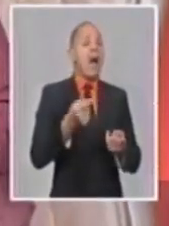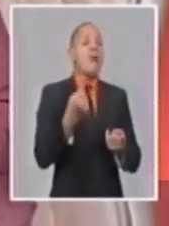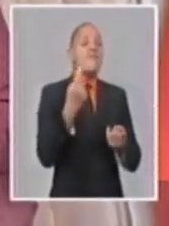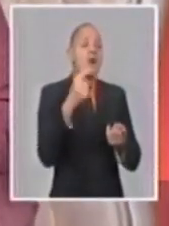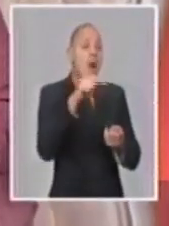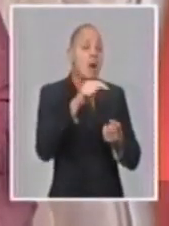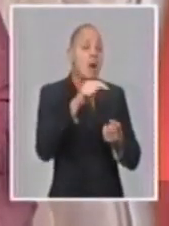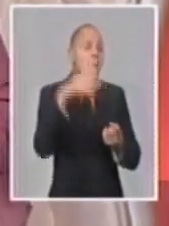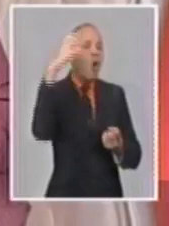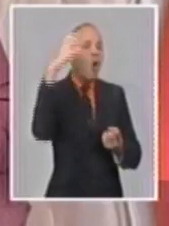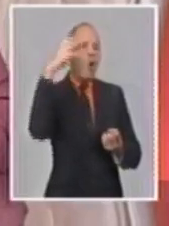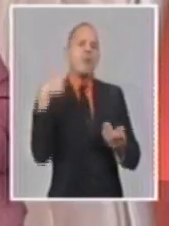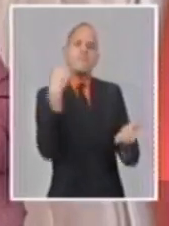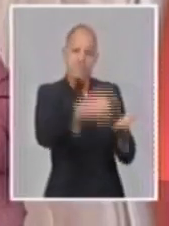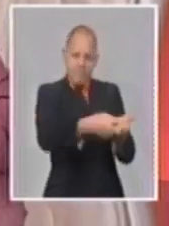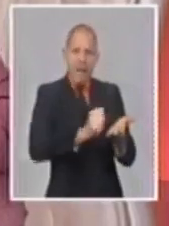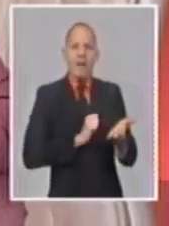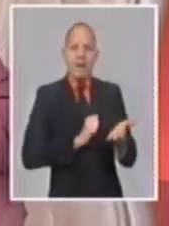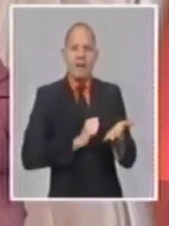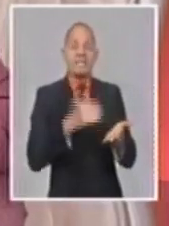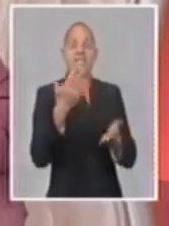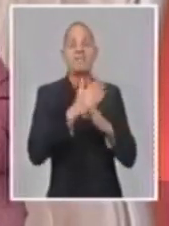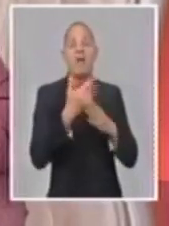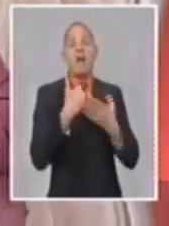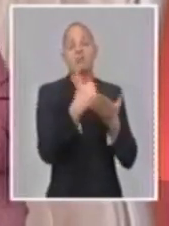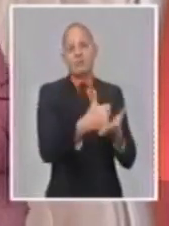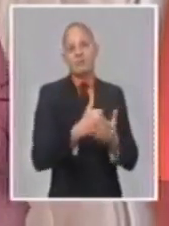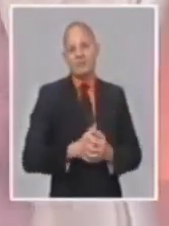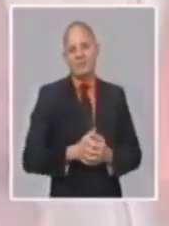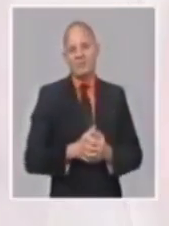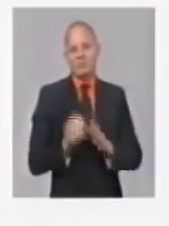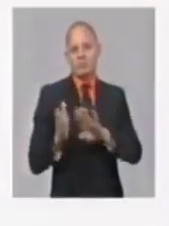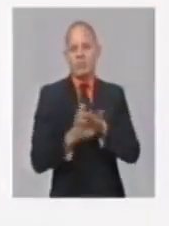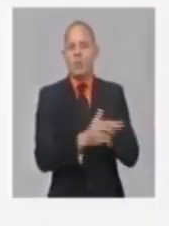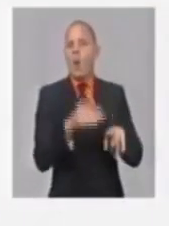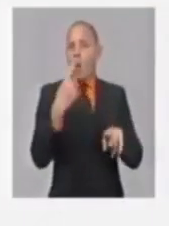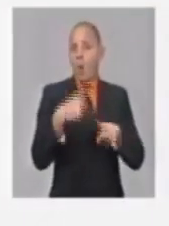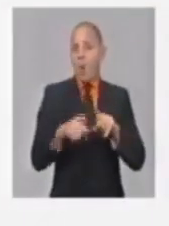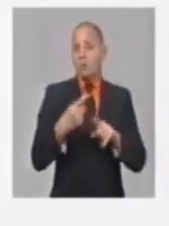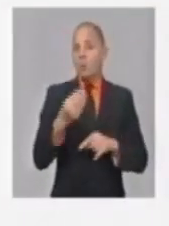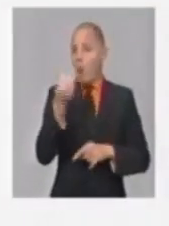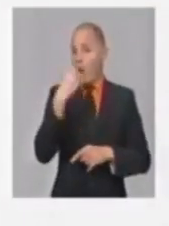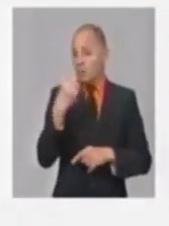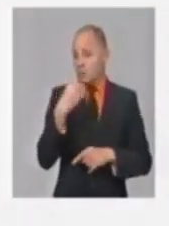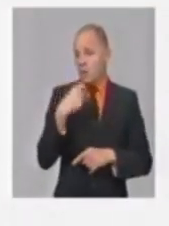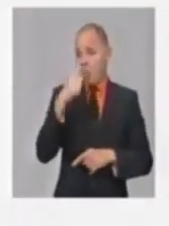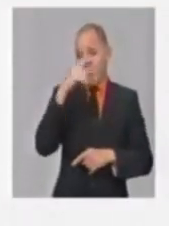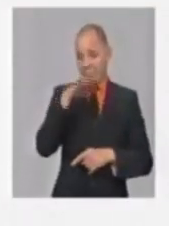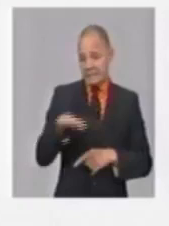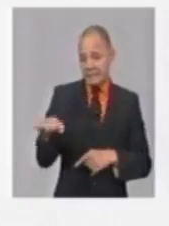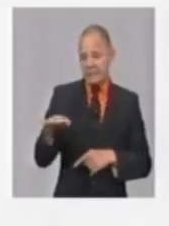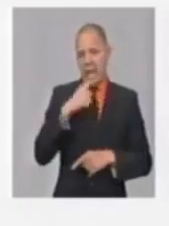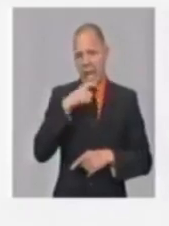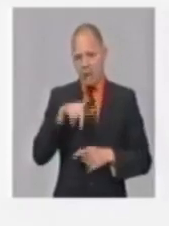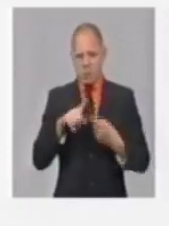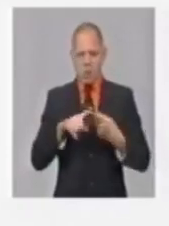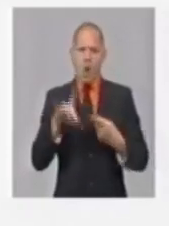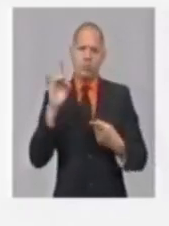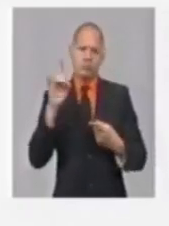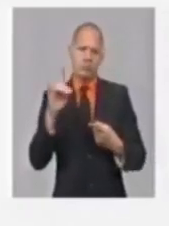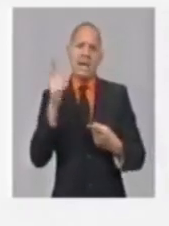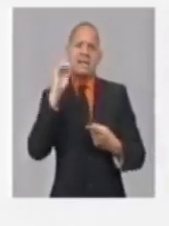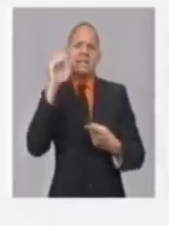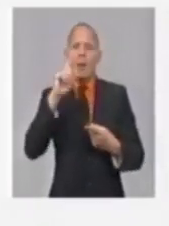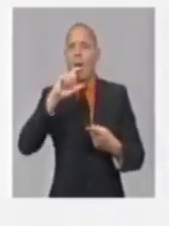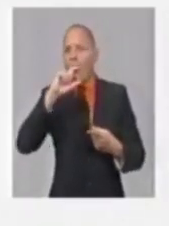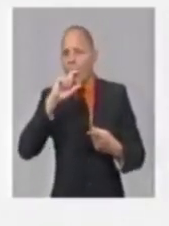pero también se mantienen todos los alimentos específicos para niños que son específicos en su entrega. Estamos hablando de las